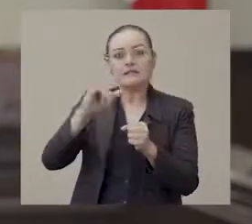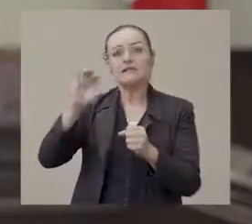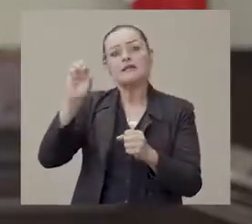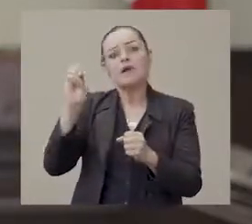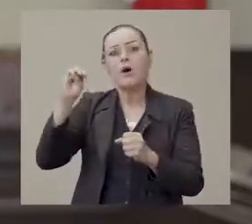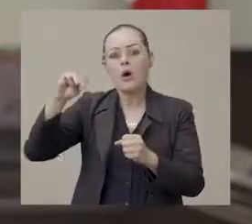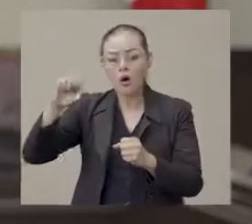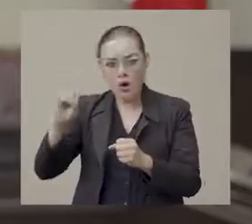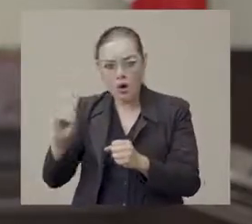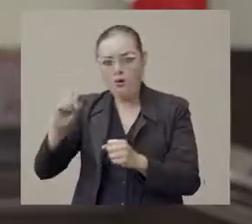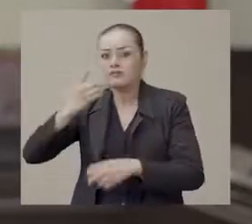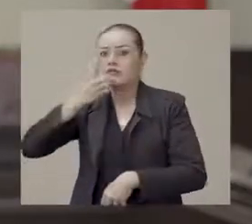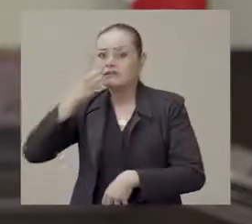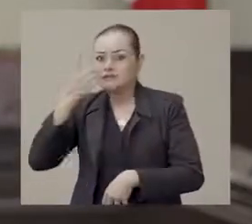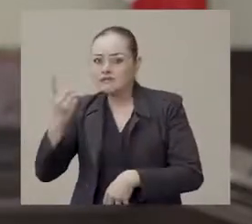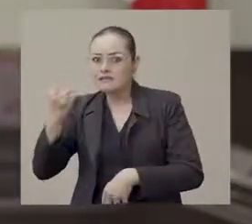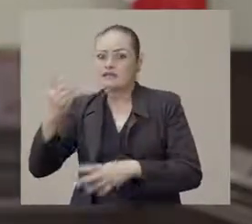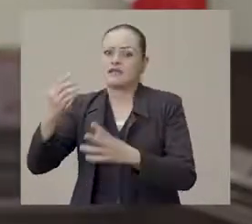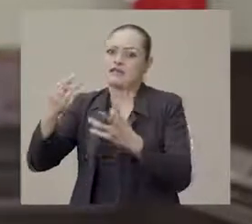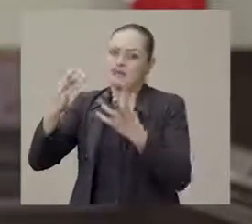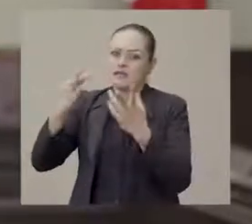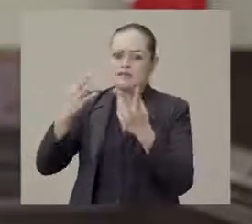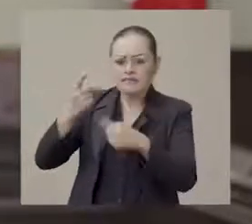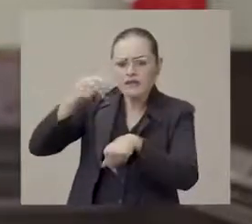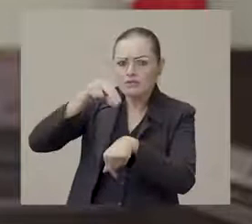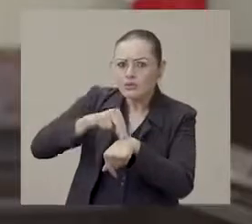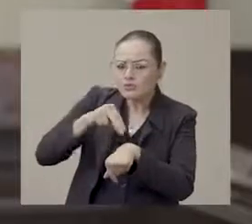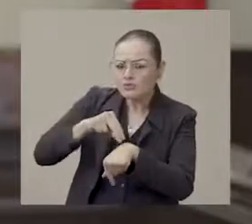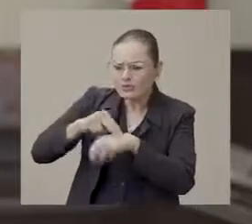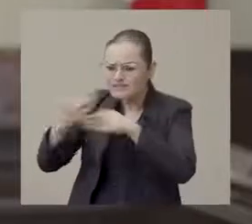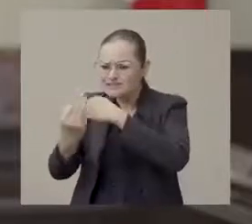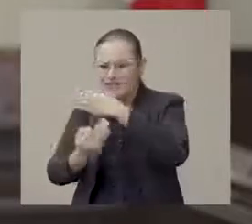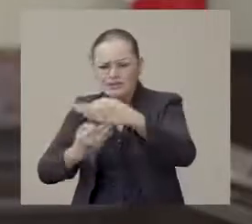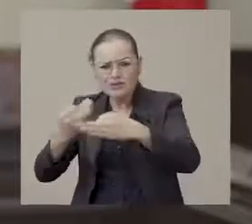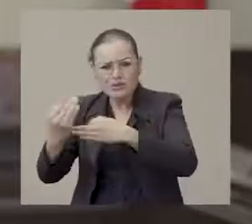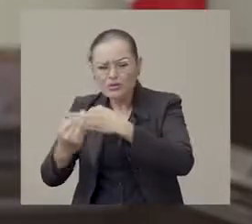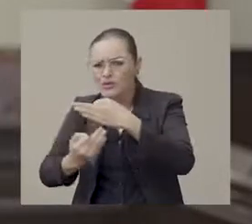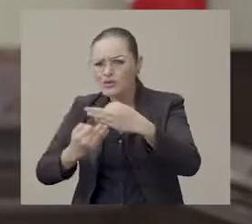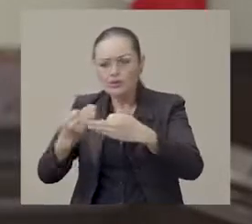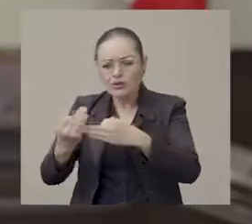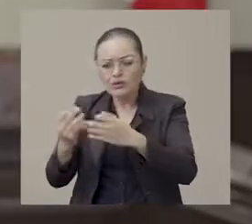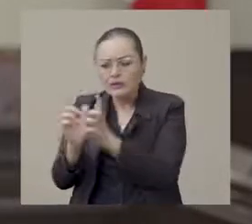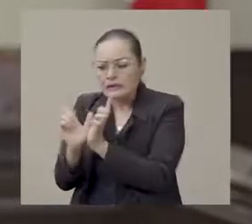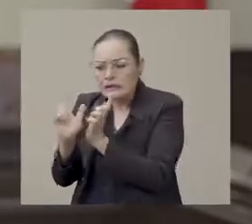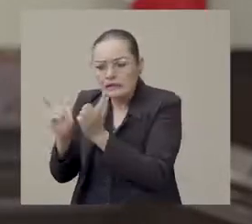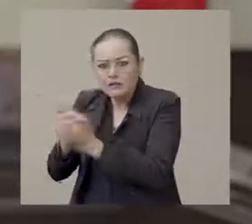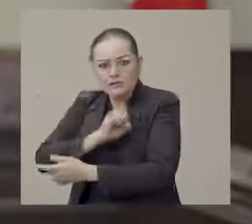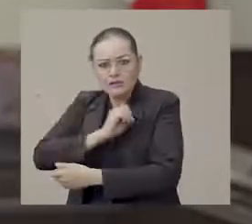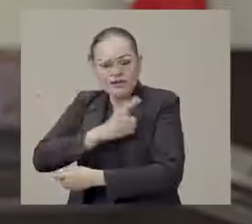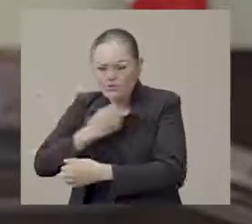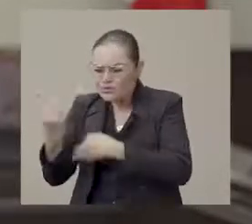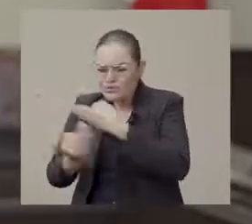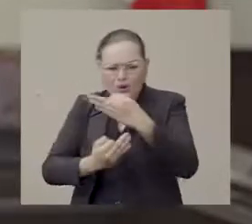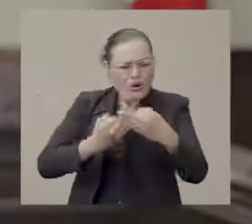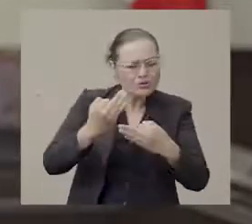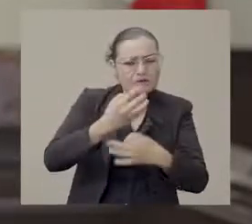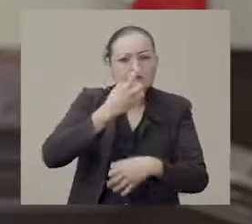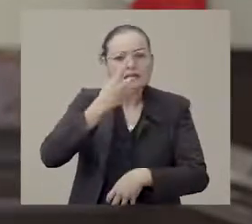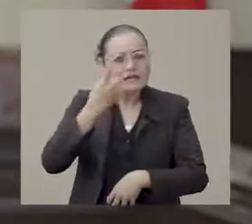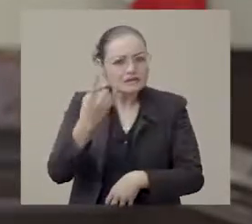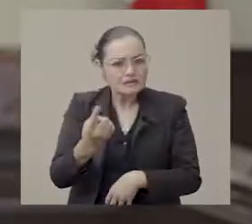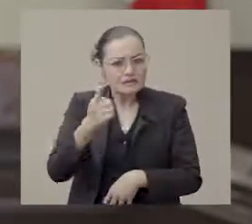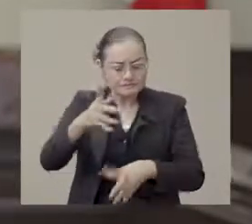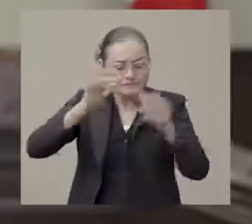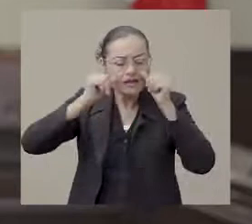explícitas de la Organización Mundial de la Salud, de expertos científicos, de la comunidad médica y de nuestro Comité Estatal de Seguridad en